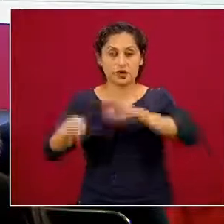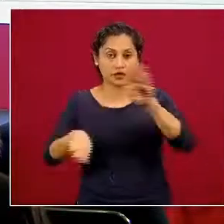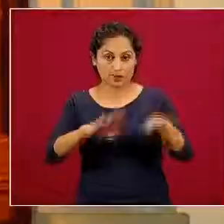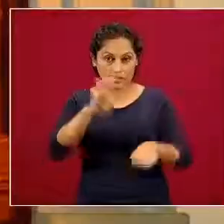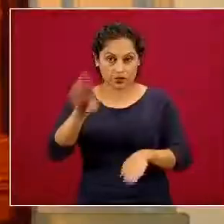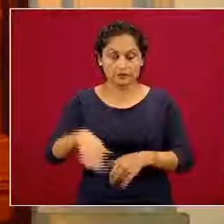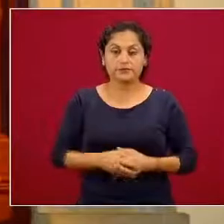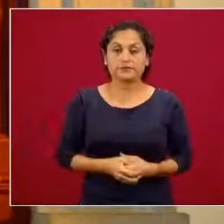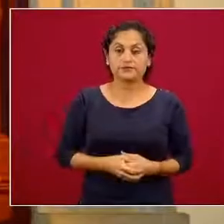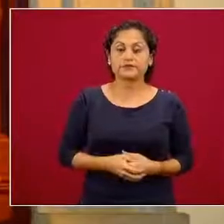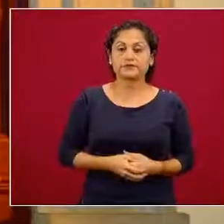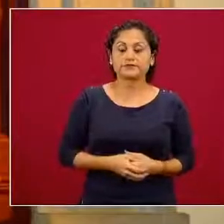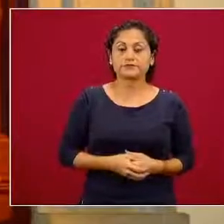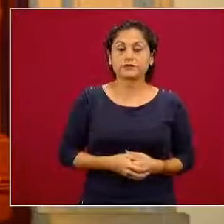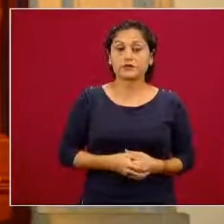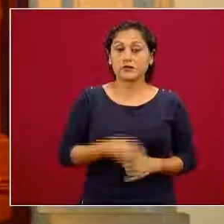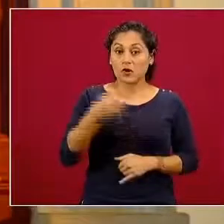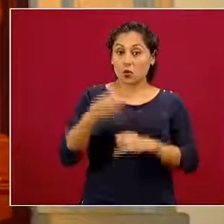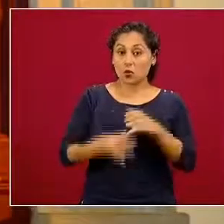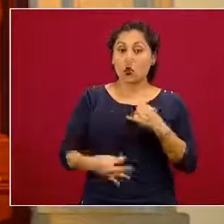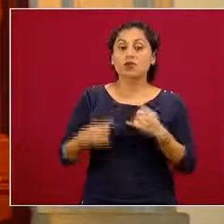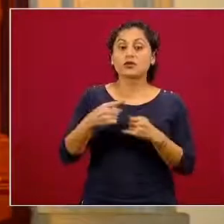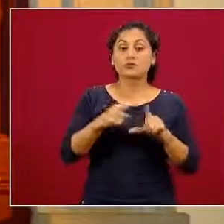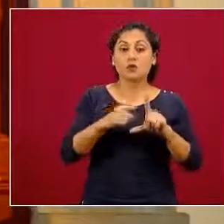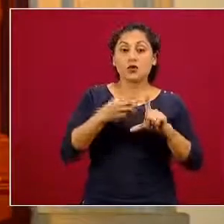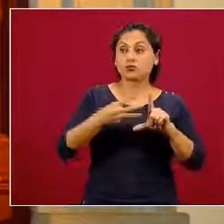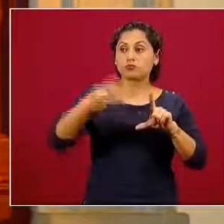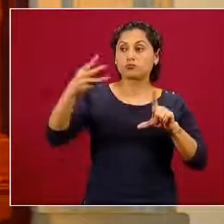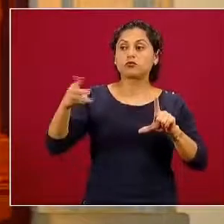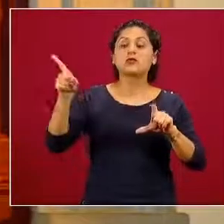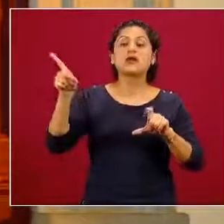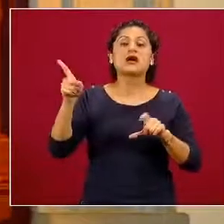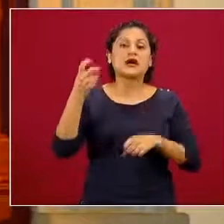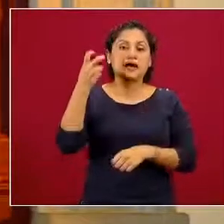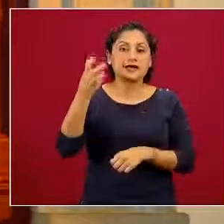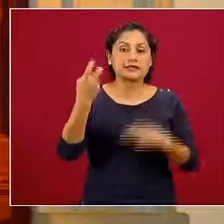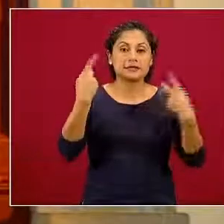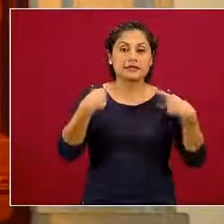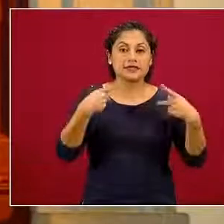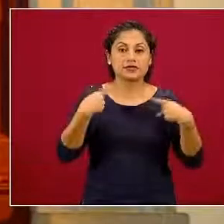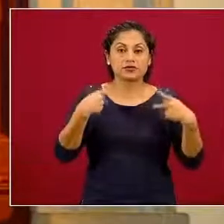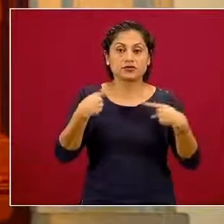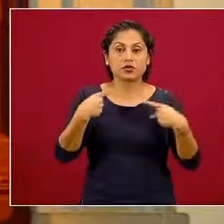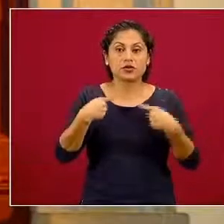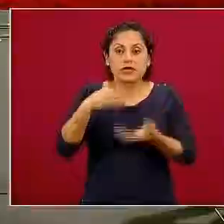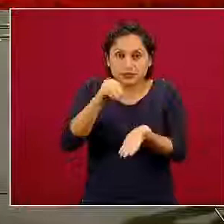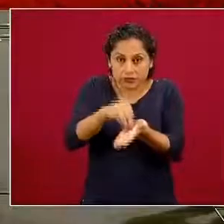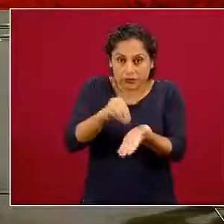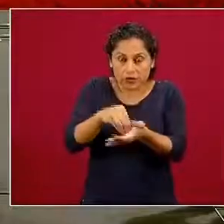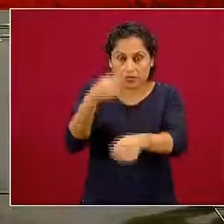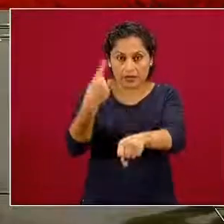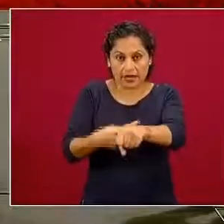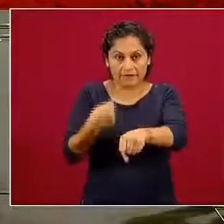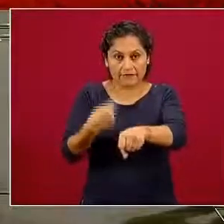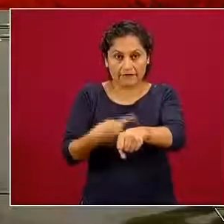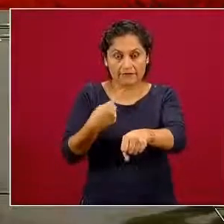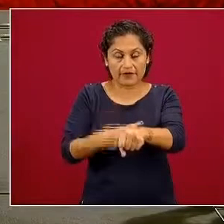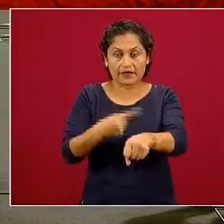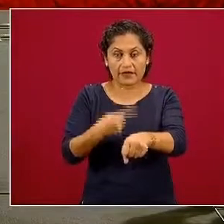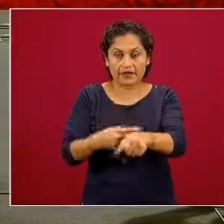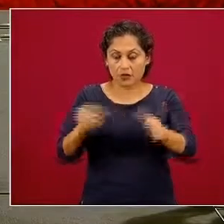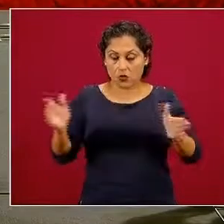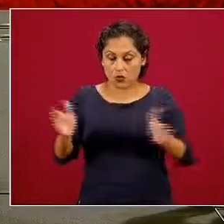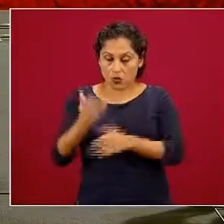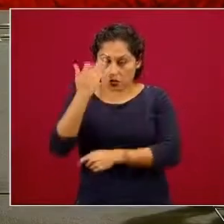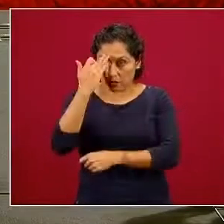Y nuestro indicador de casos activos estimados, es decir, el porcentaje de las personas que en su momento